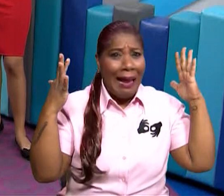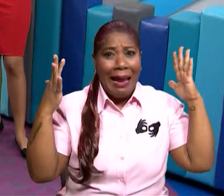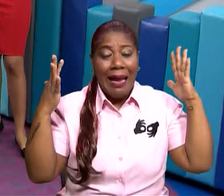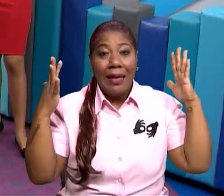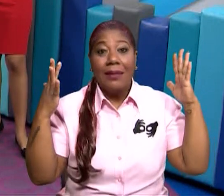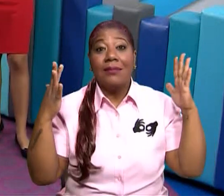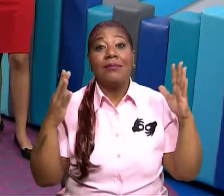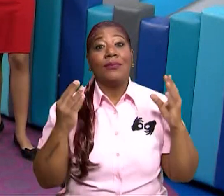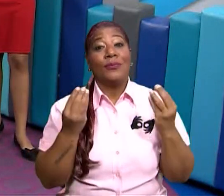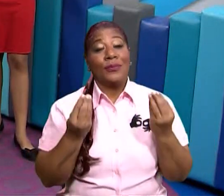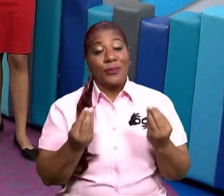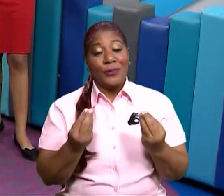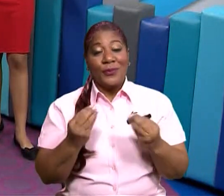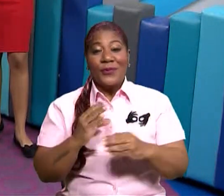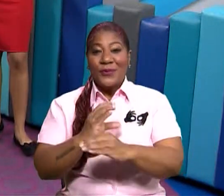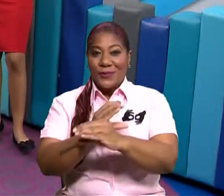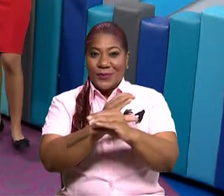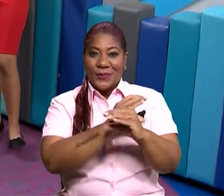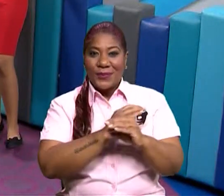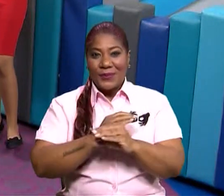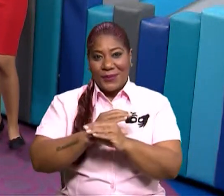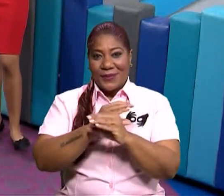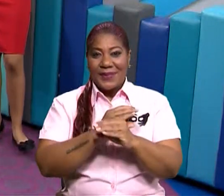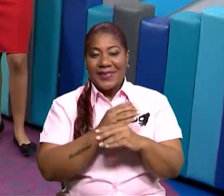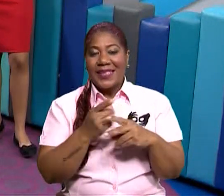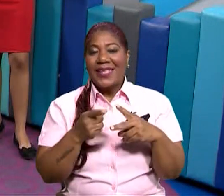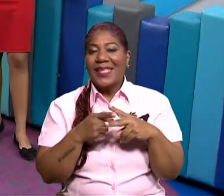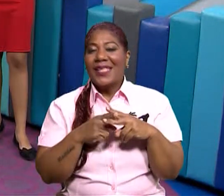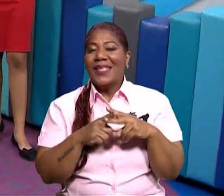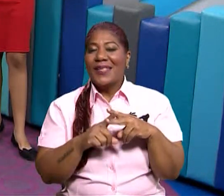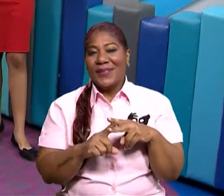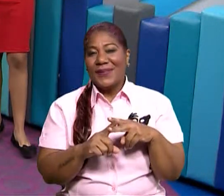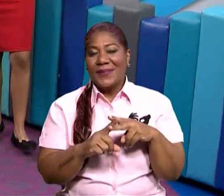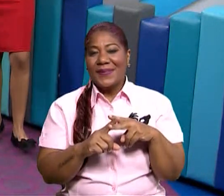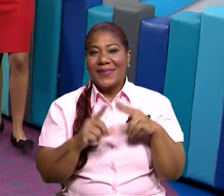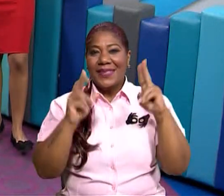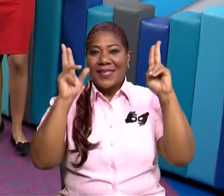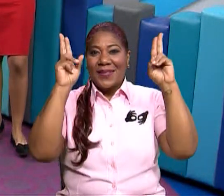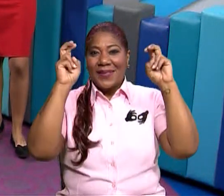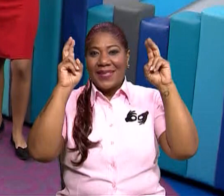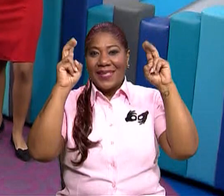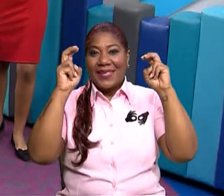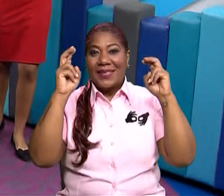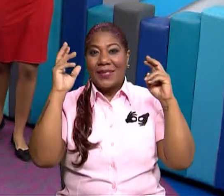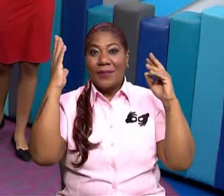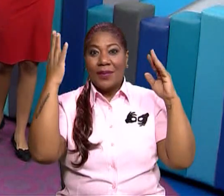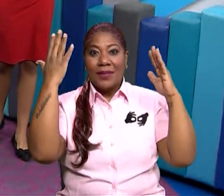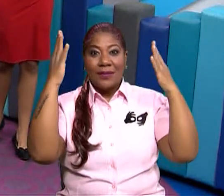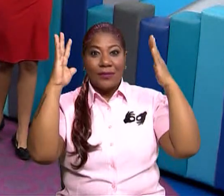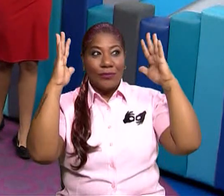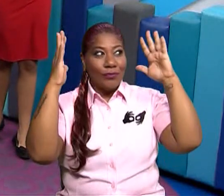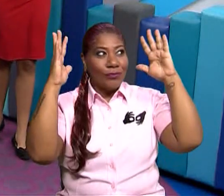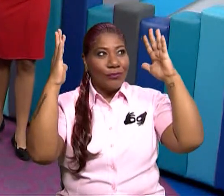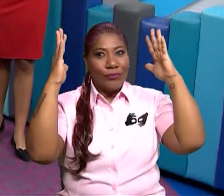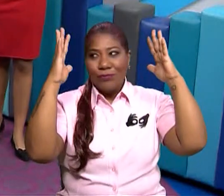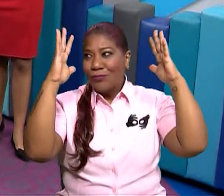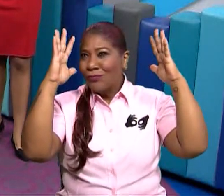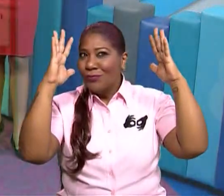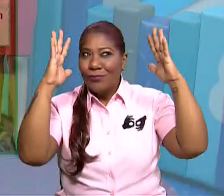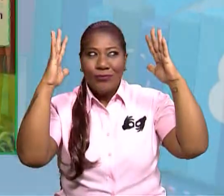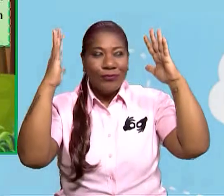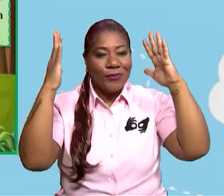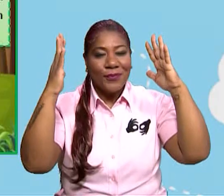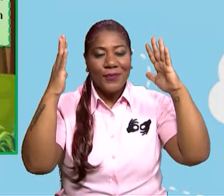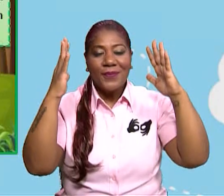tener mucho cuidado. Muy bien, maestra, entonces arrancamos con... Con el tema de el bosque. Vamos a ver. Dice,